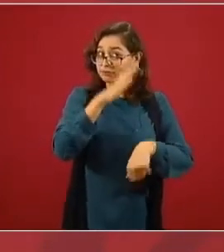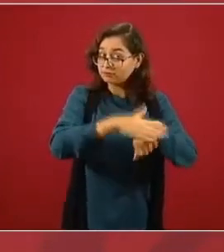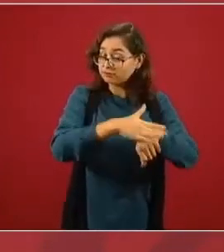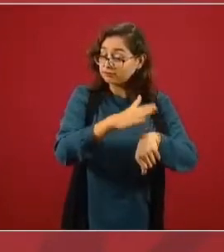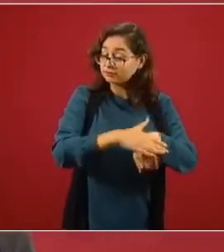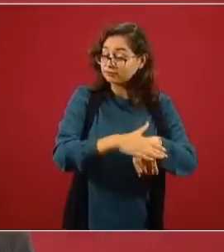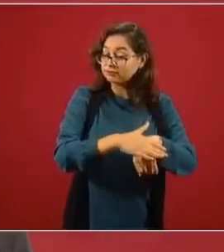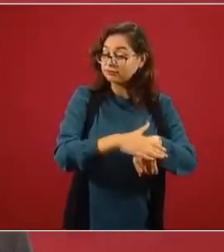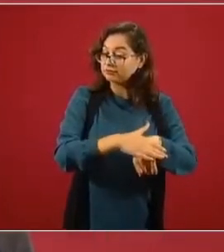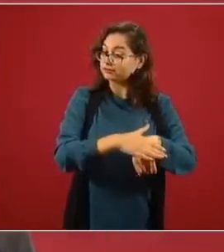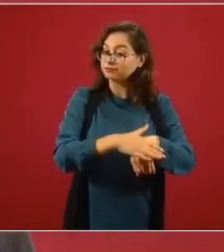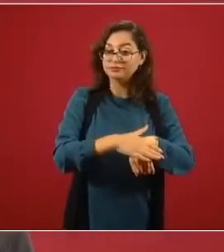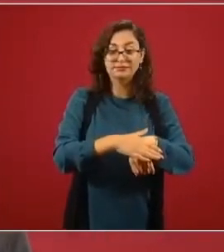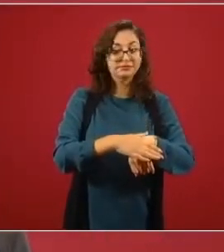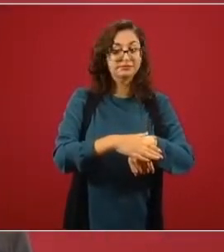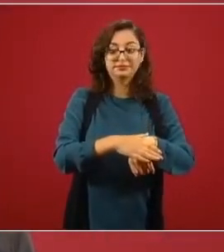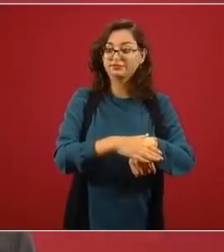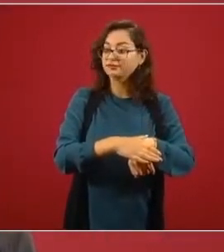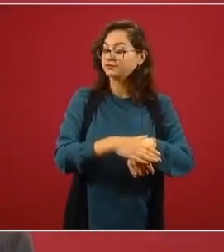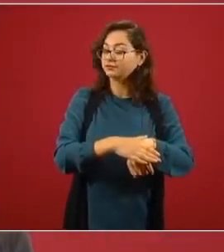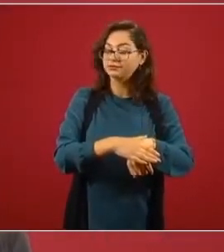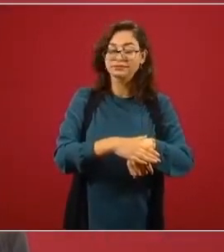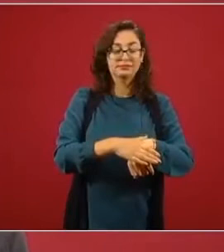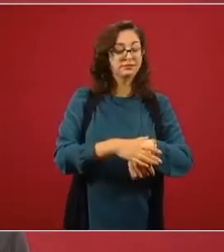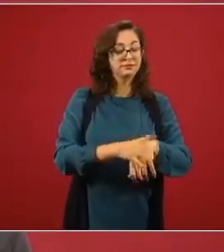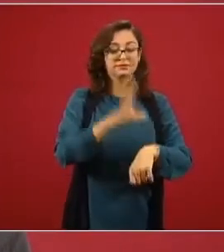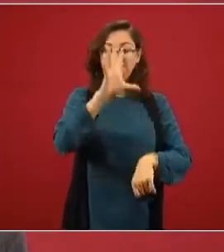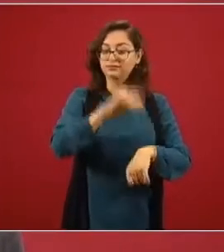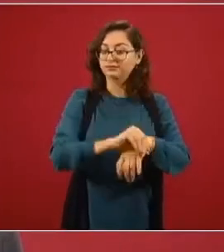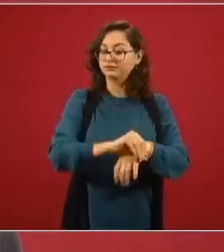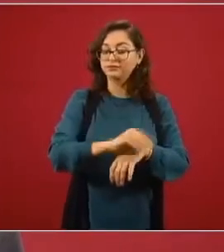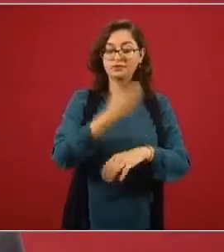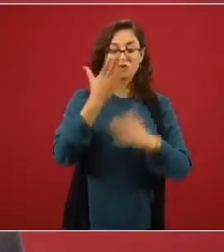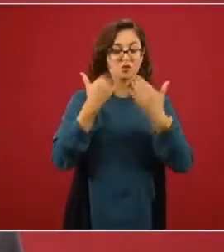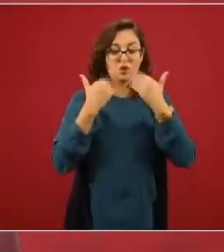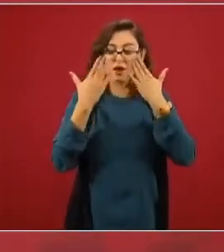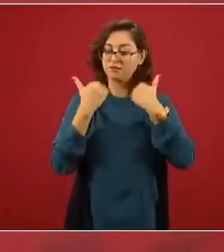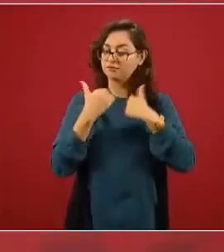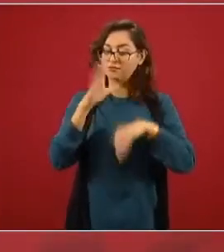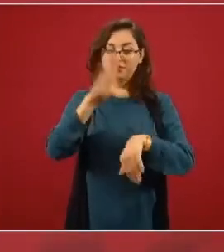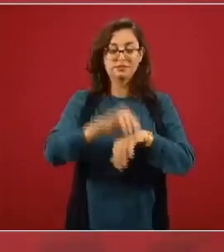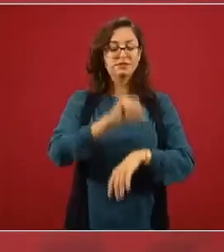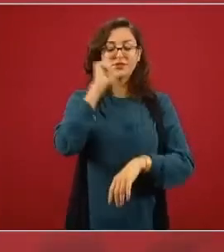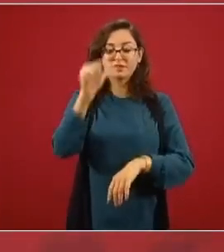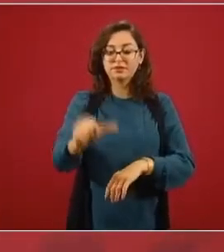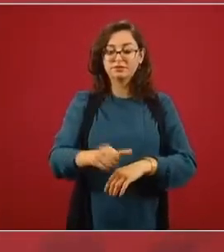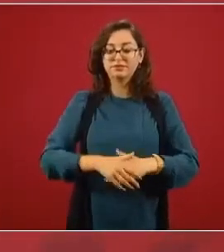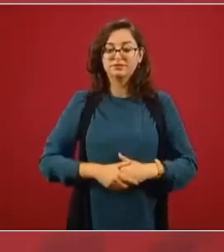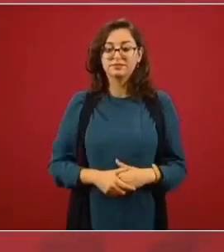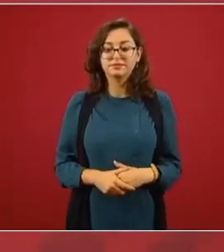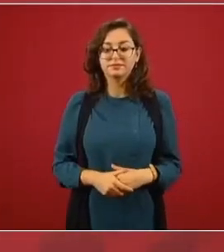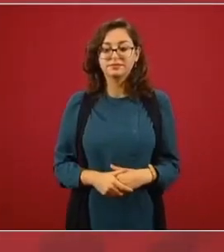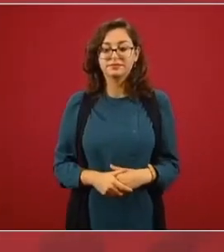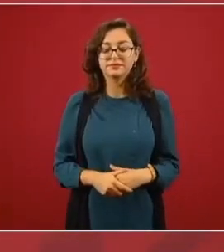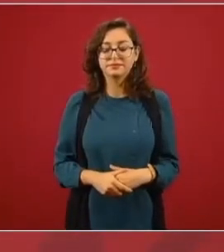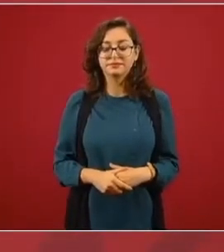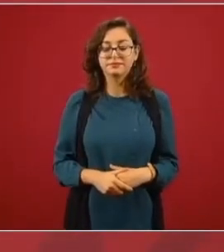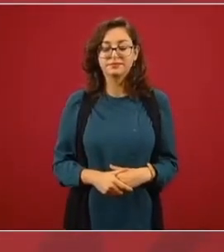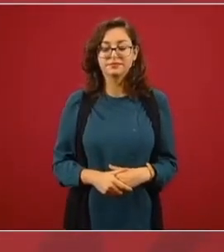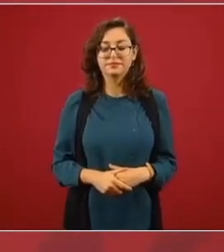de que no hay autorización, no hay permiso con ese propósito.